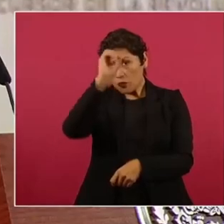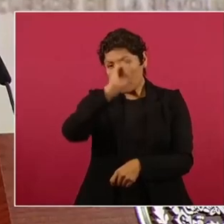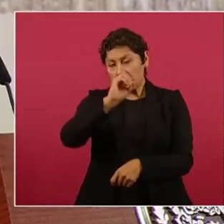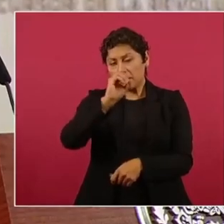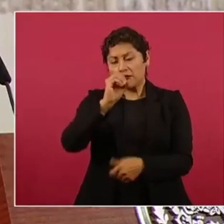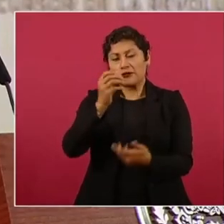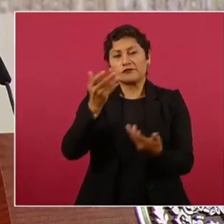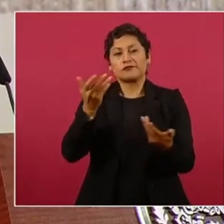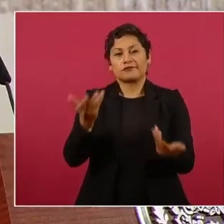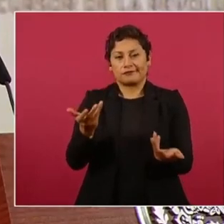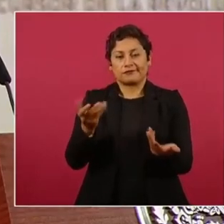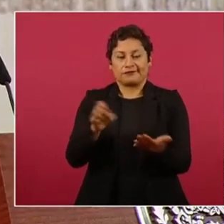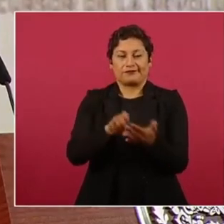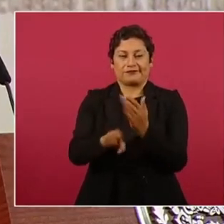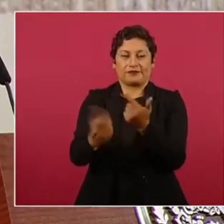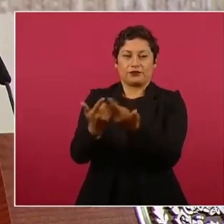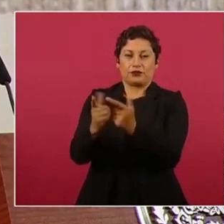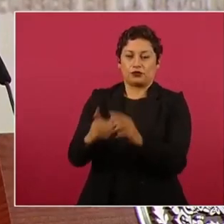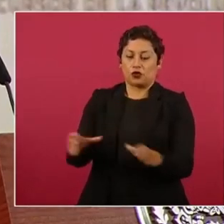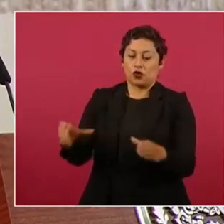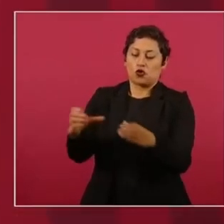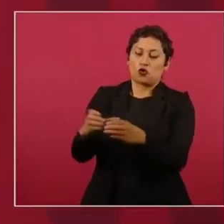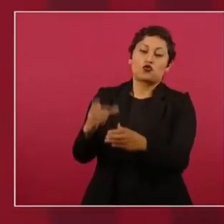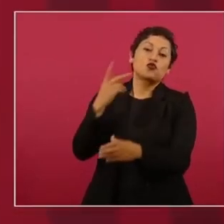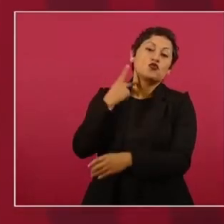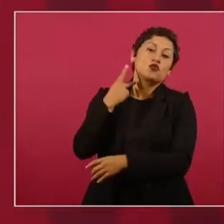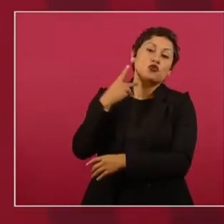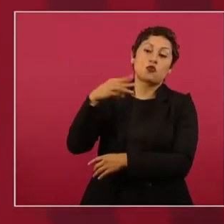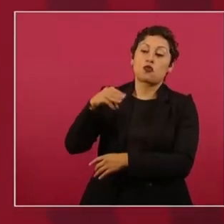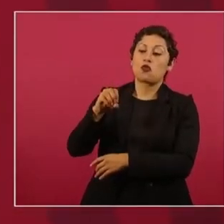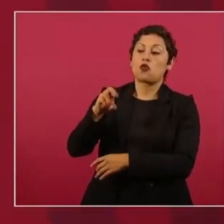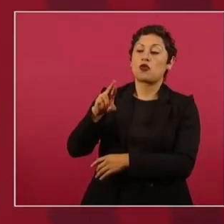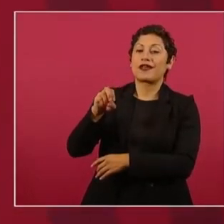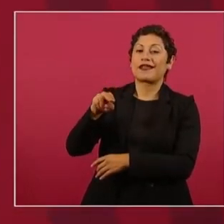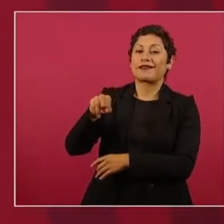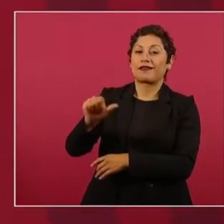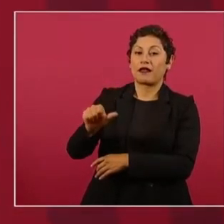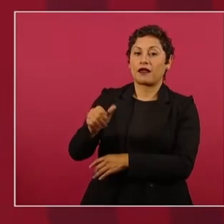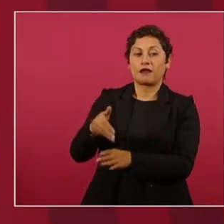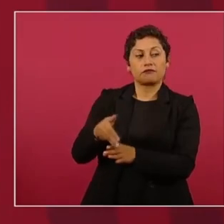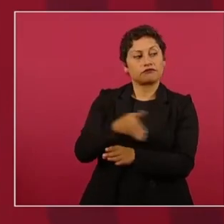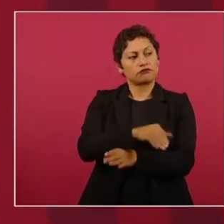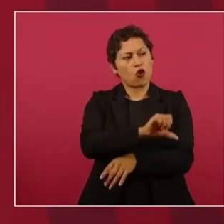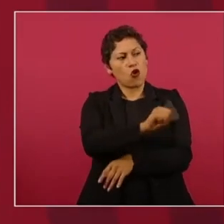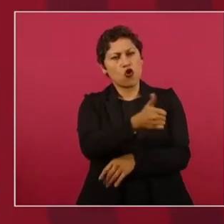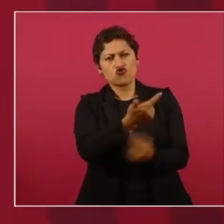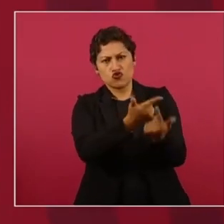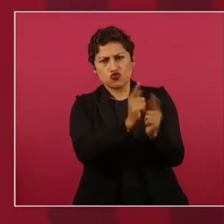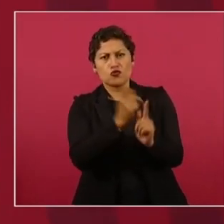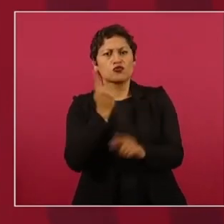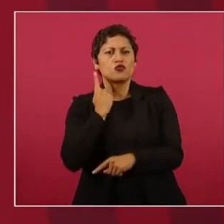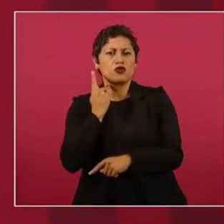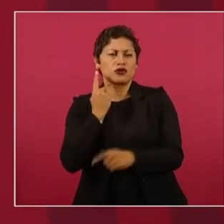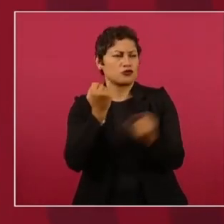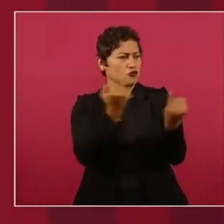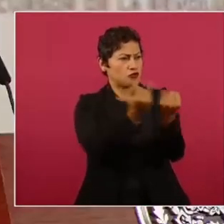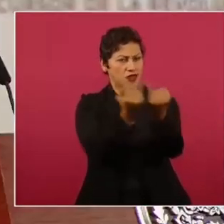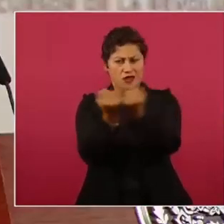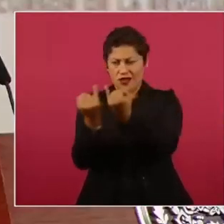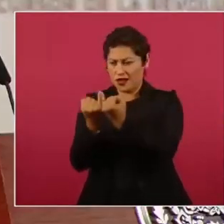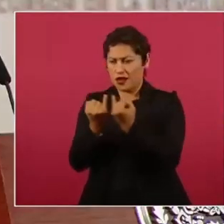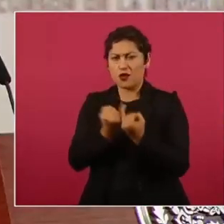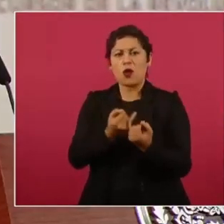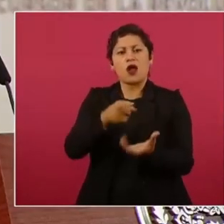Morena como en el de otros partidos se debe de cuidar que haya